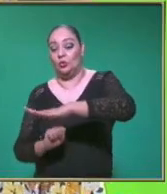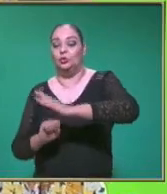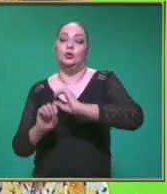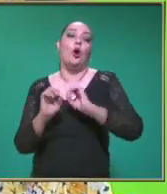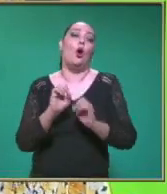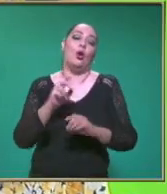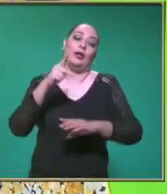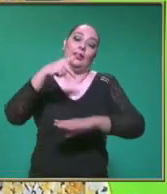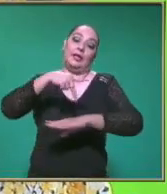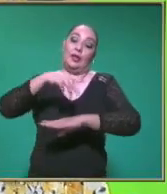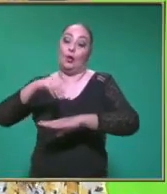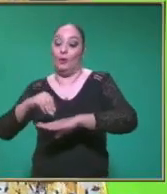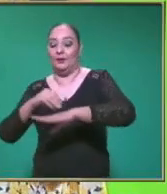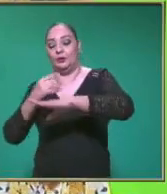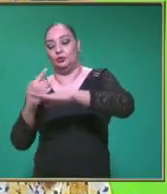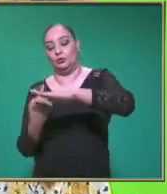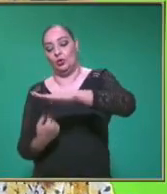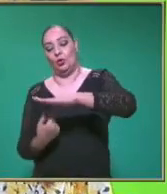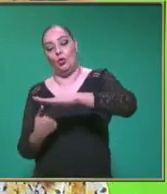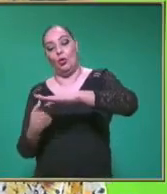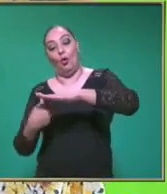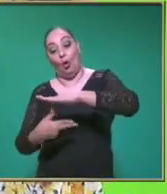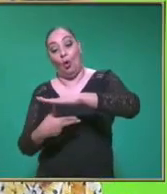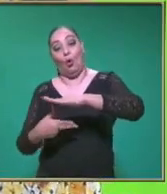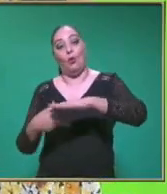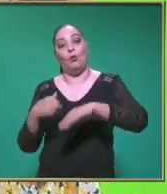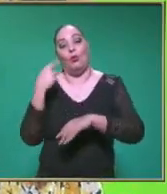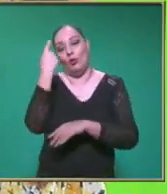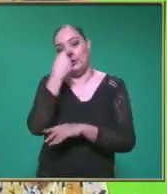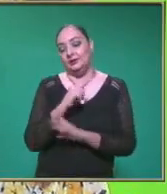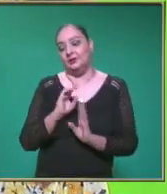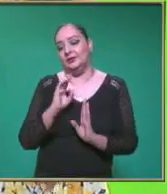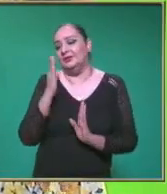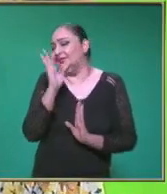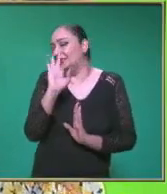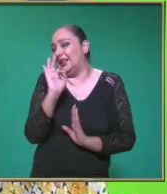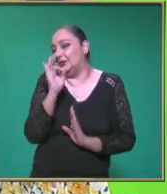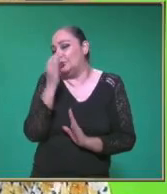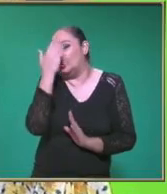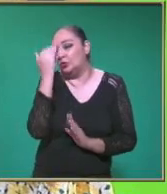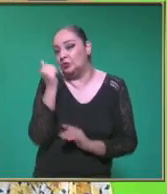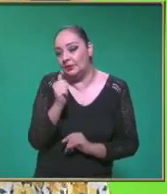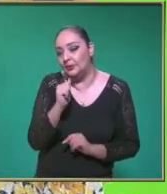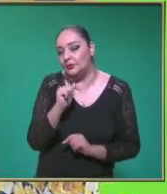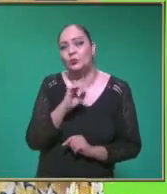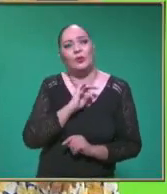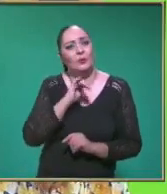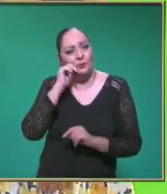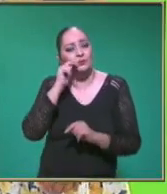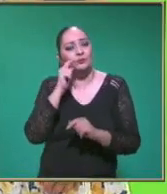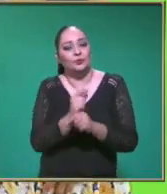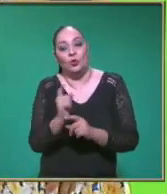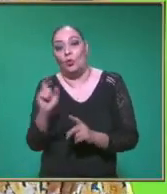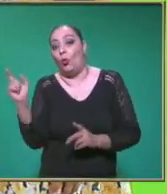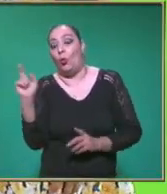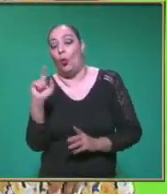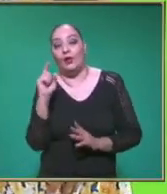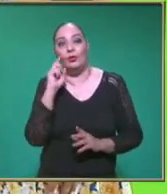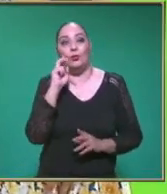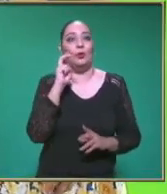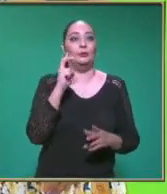¿Verdad? Sí Pero si no sabemos Nosotros podemos Identificar Que desde el punto De